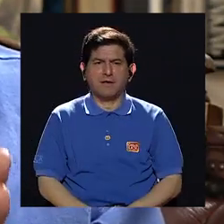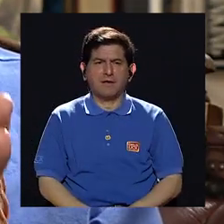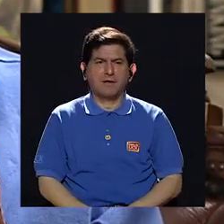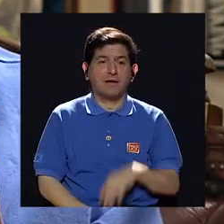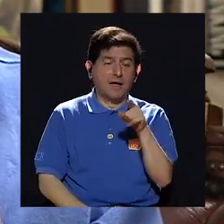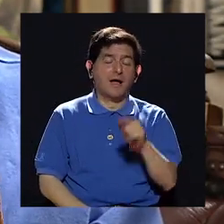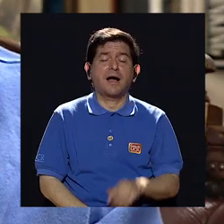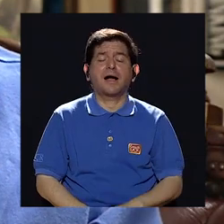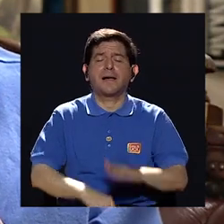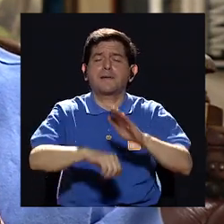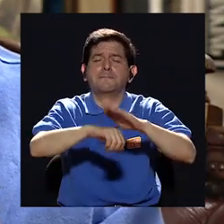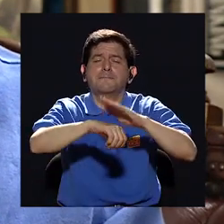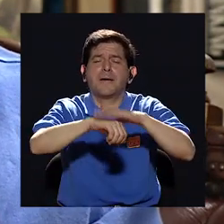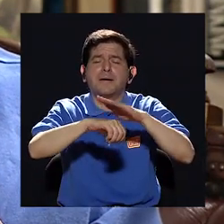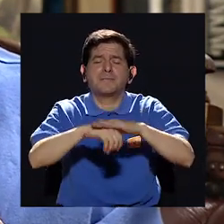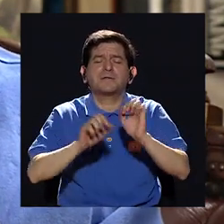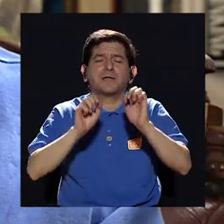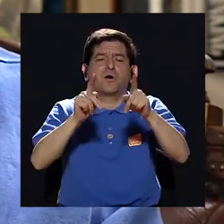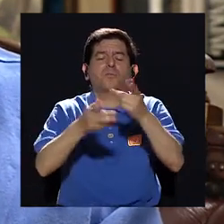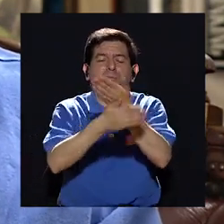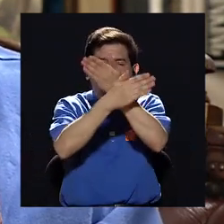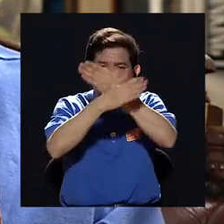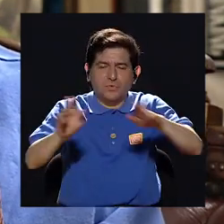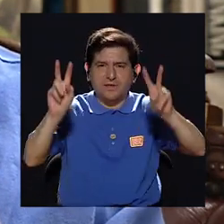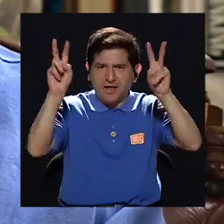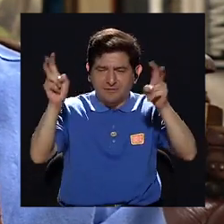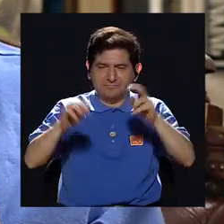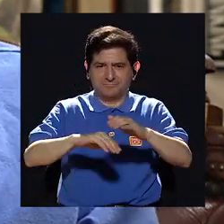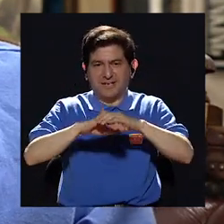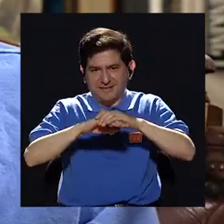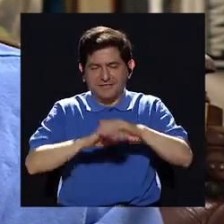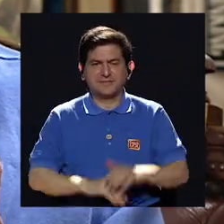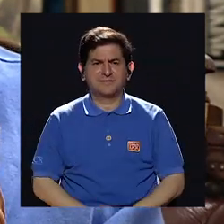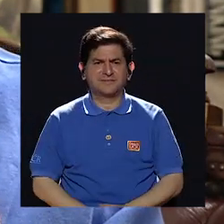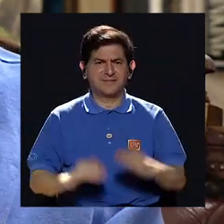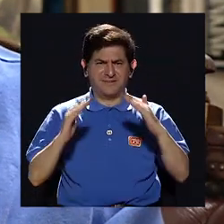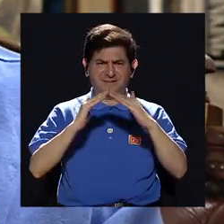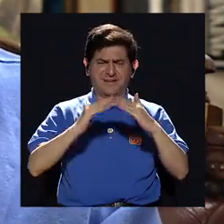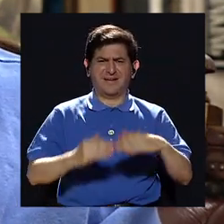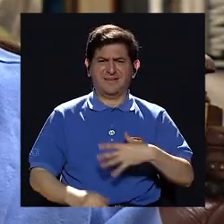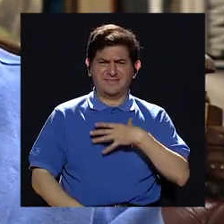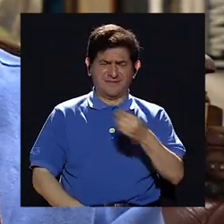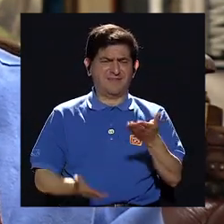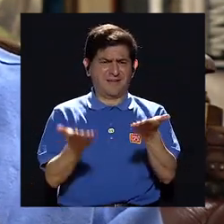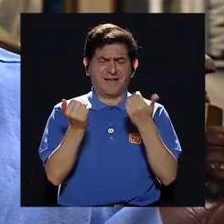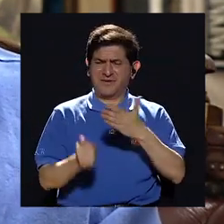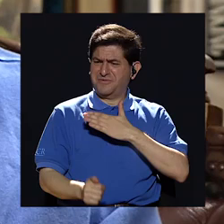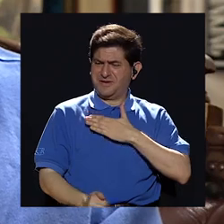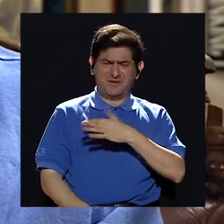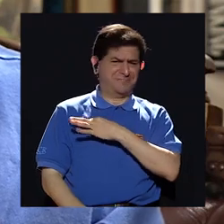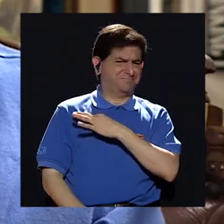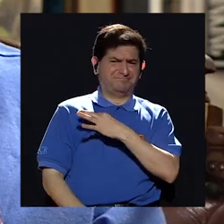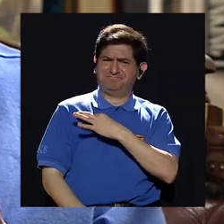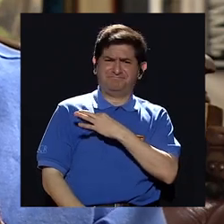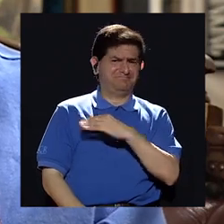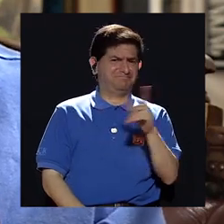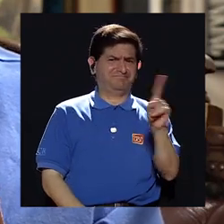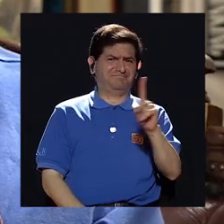peace a chance démosle una oportunidad a la paz la Casa Blanca no quería que a mí se me invitara